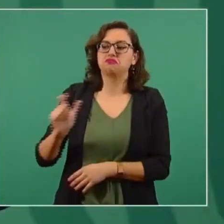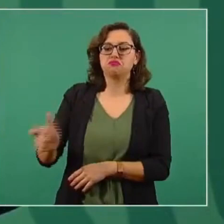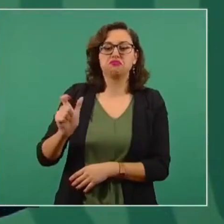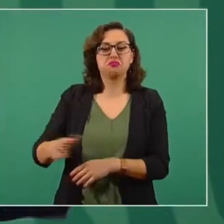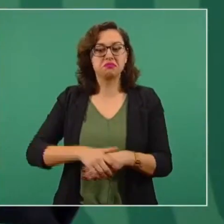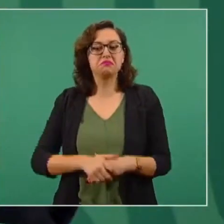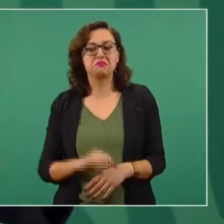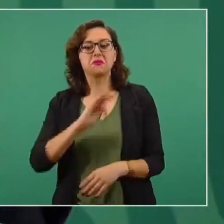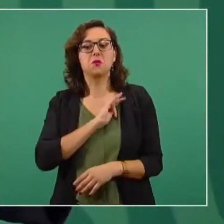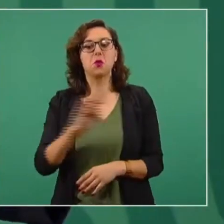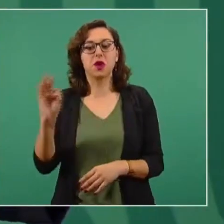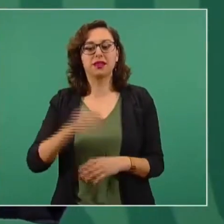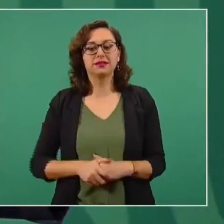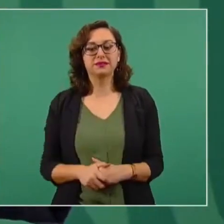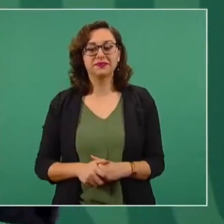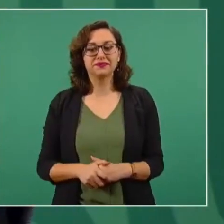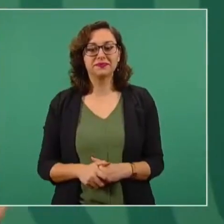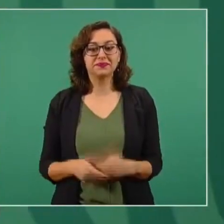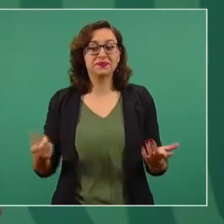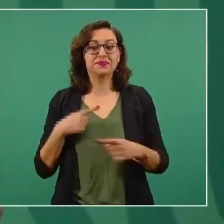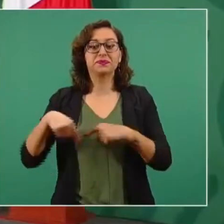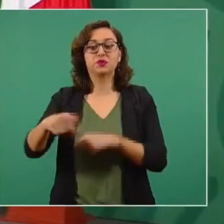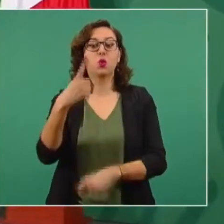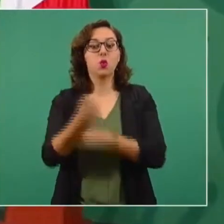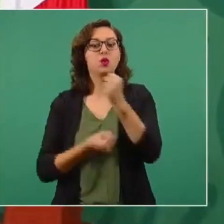¿cuánto significa el año?